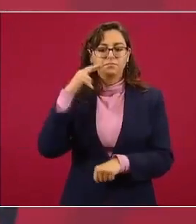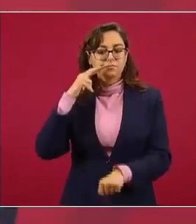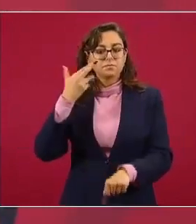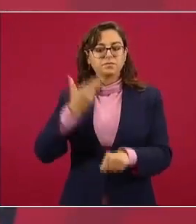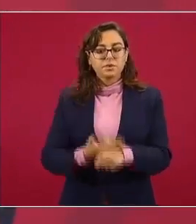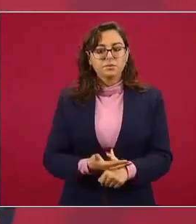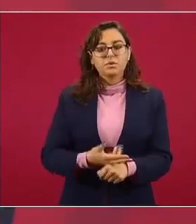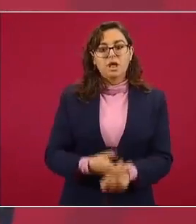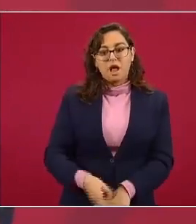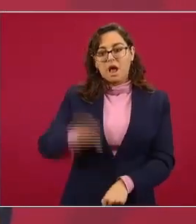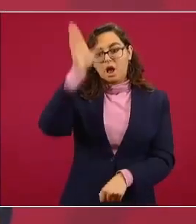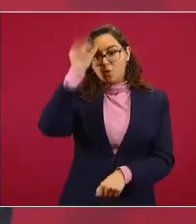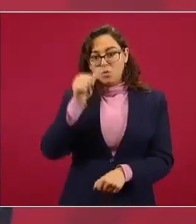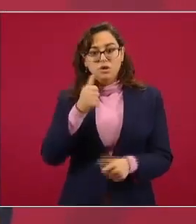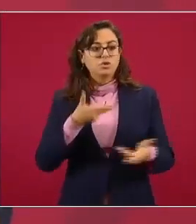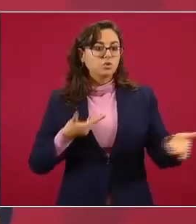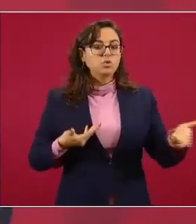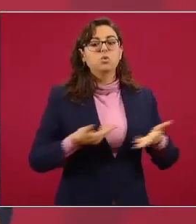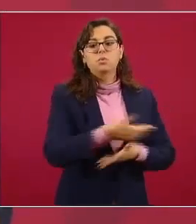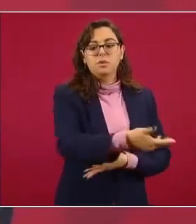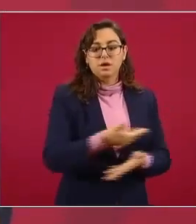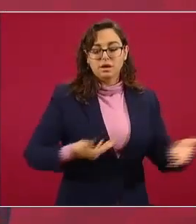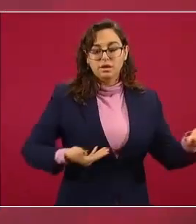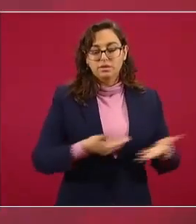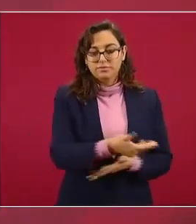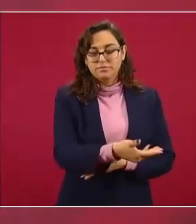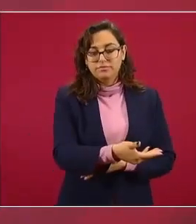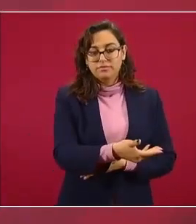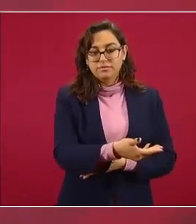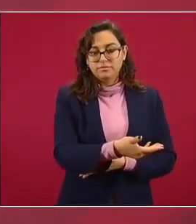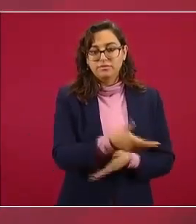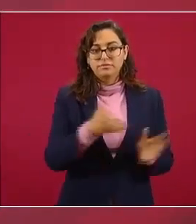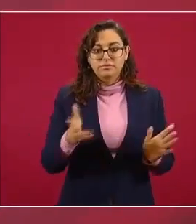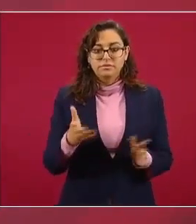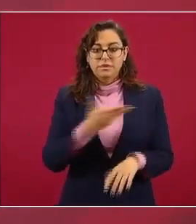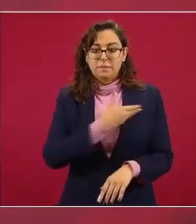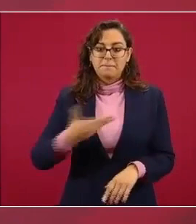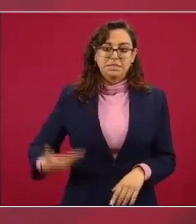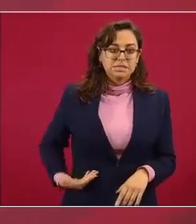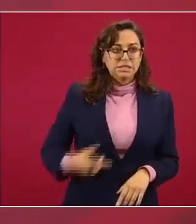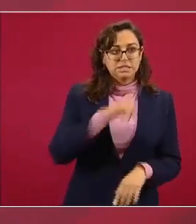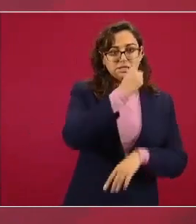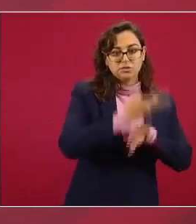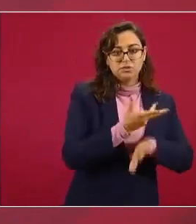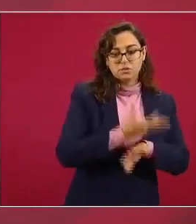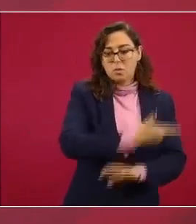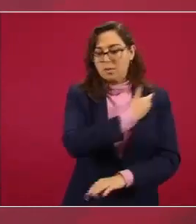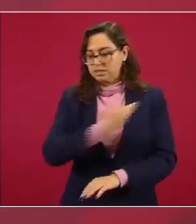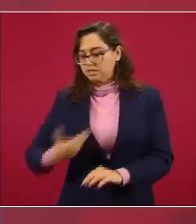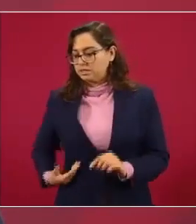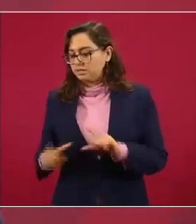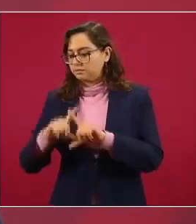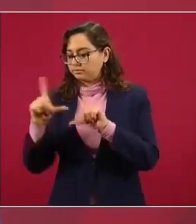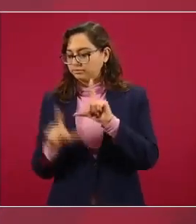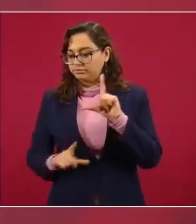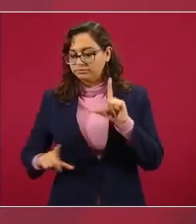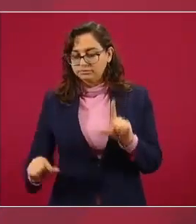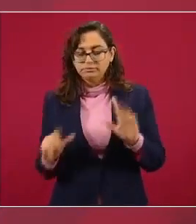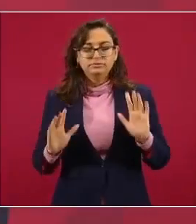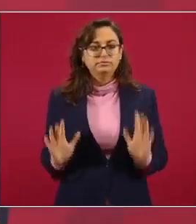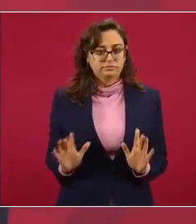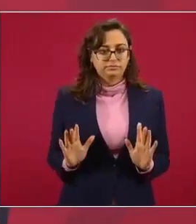de cooperación con con el ejecutivo y con